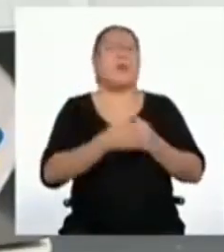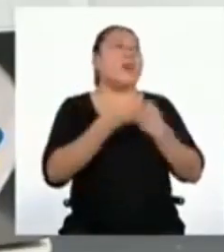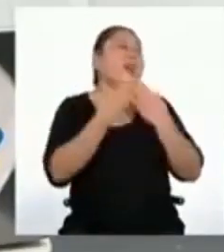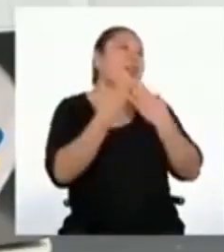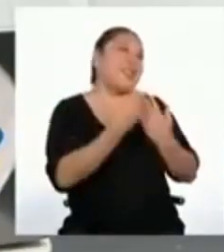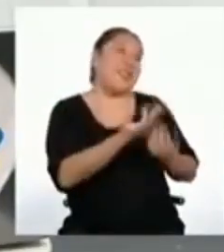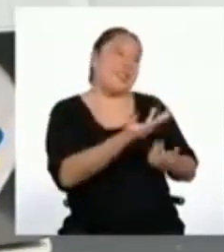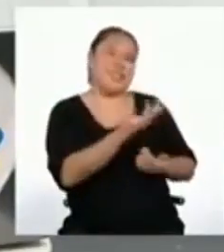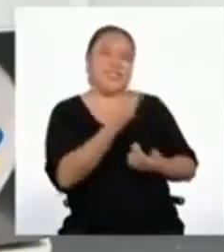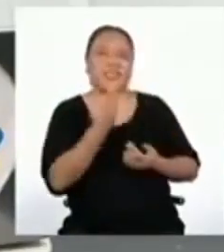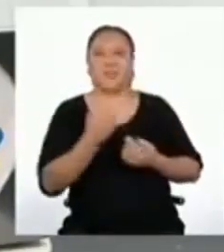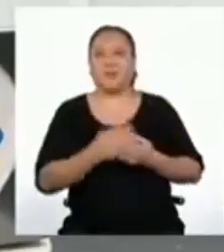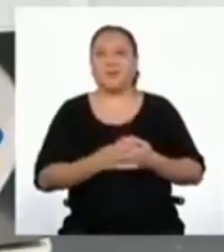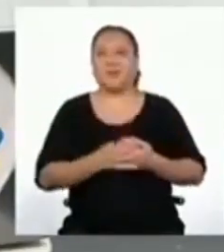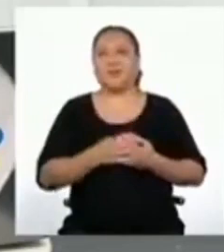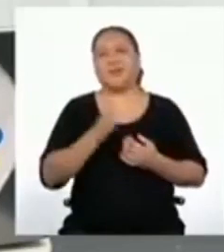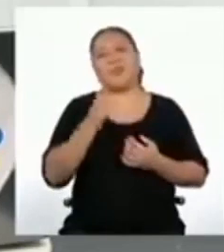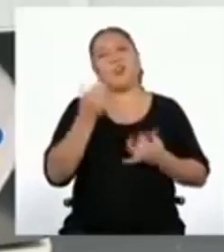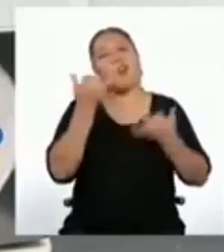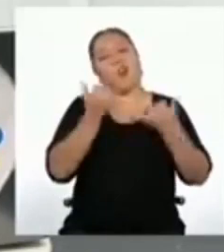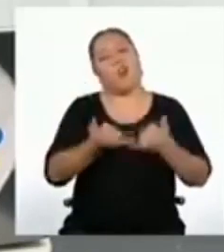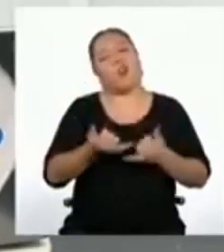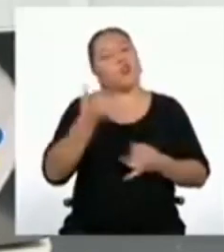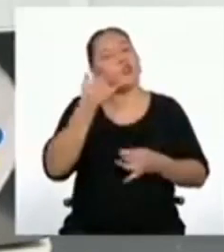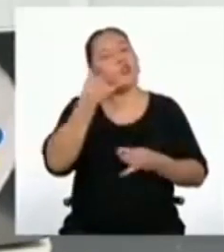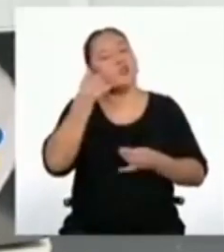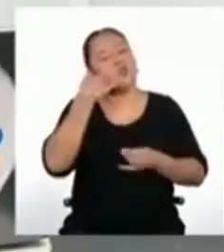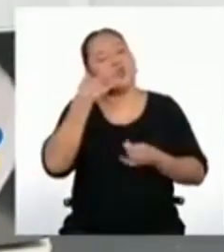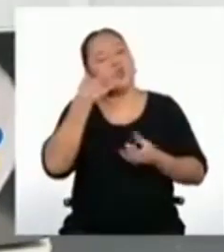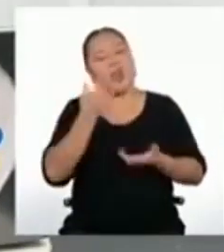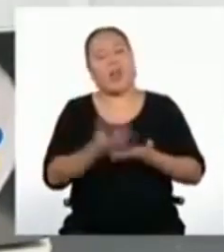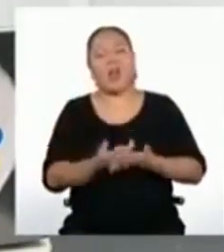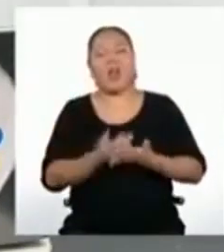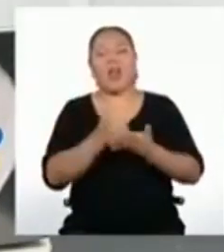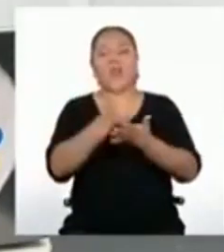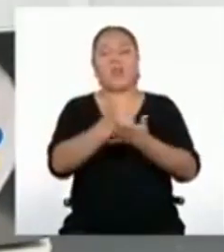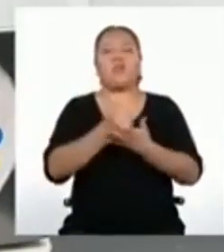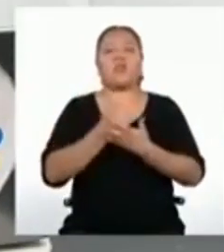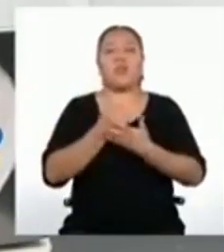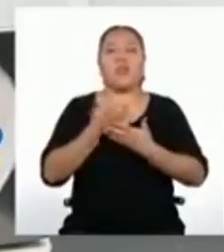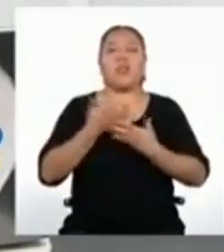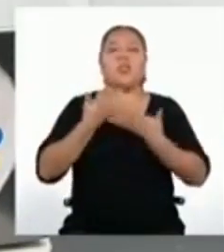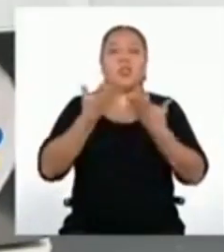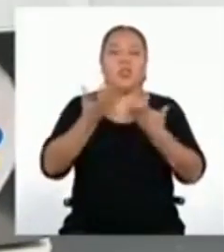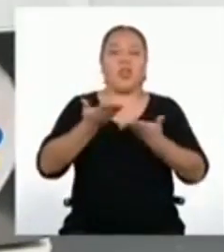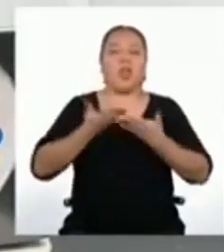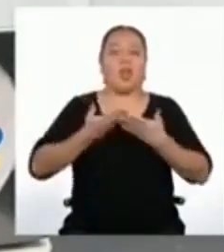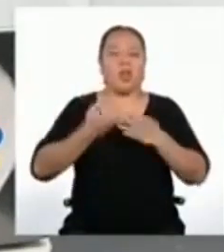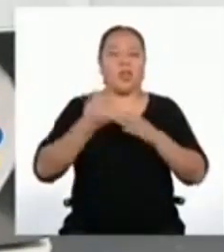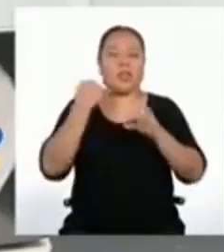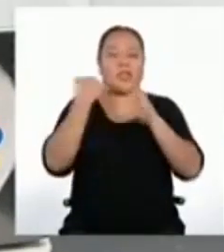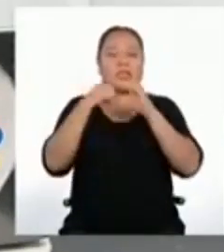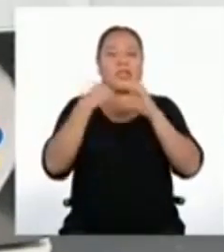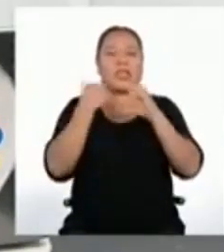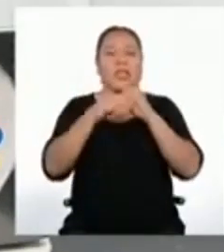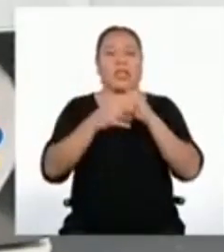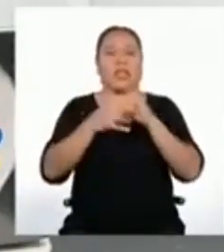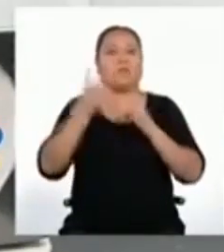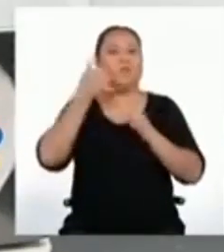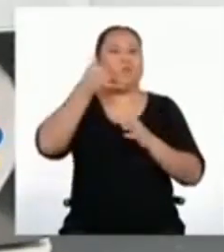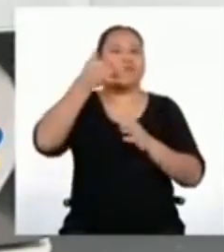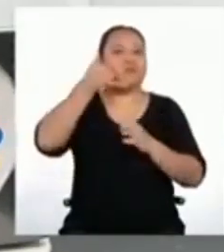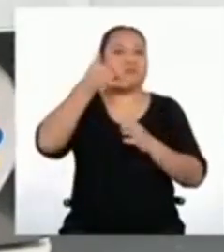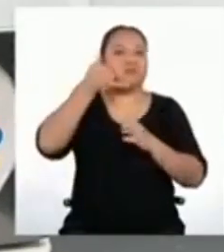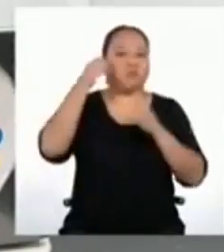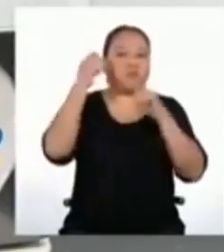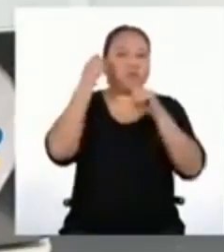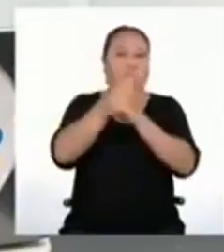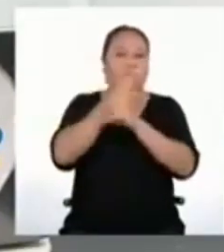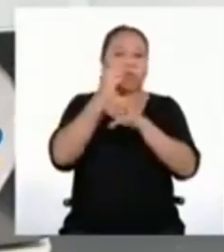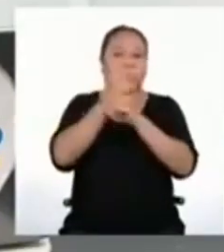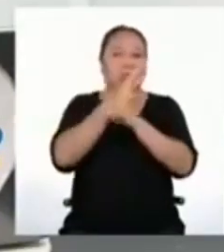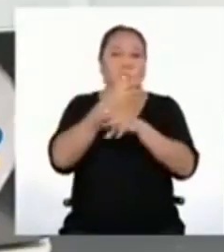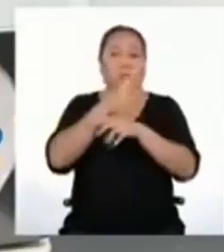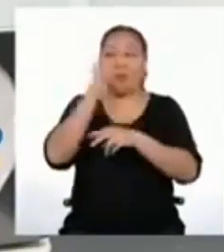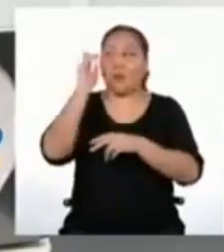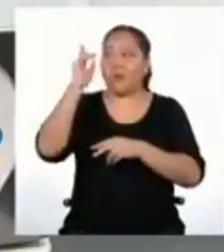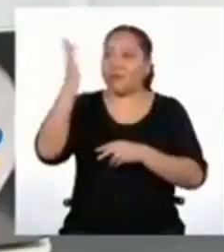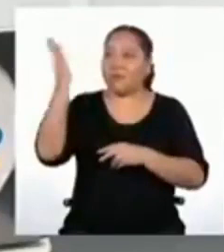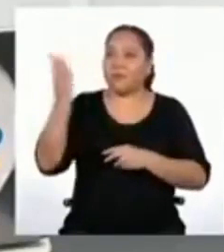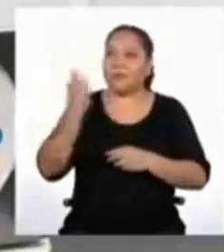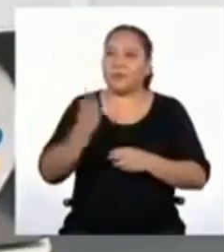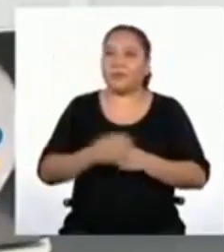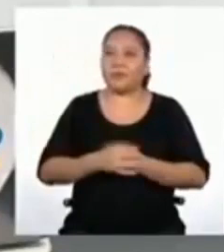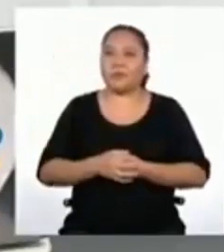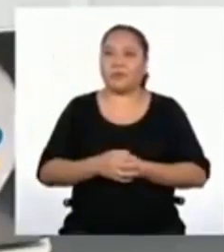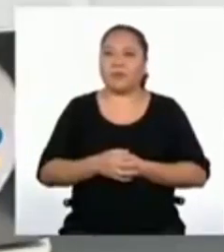¡Gracias! Hoy tu celular tiene la misión de proveer internet para mi videollamada con la profesora. A